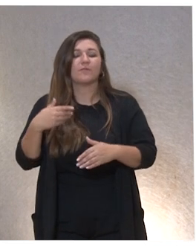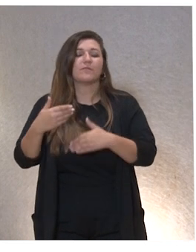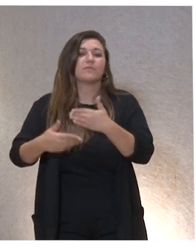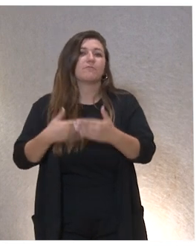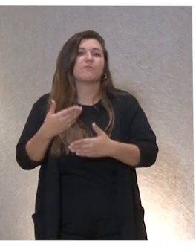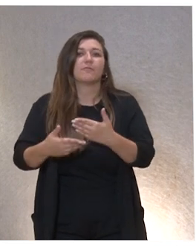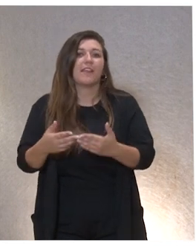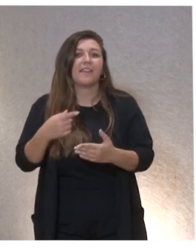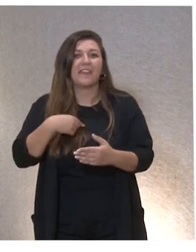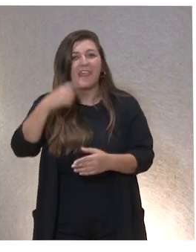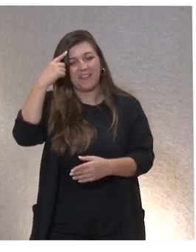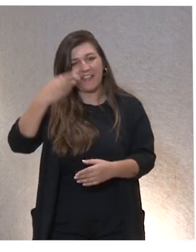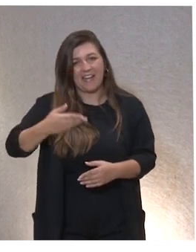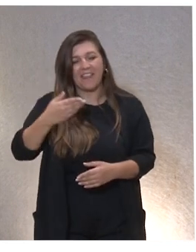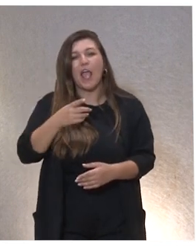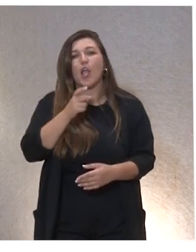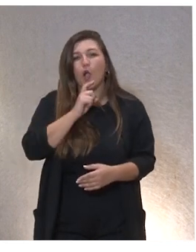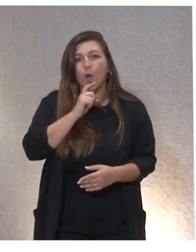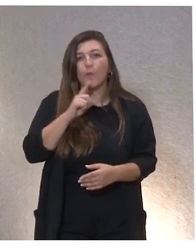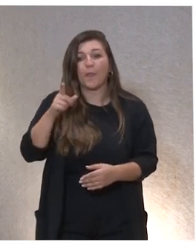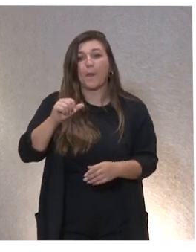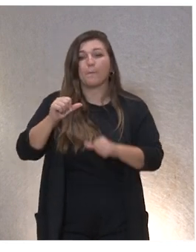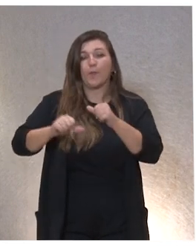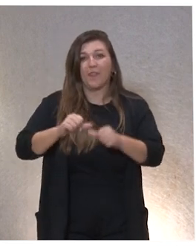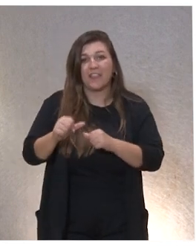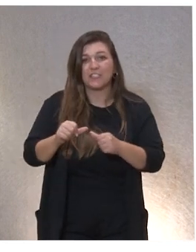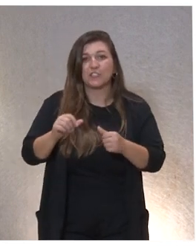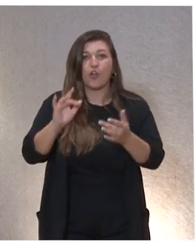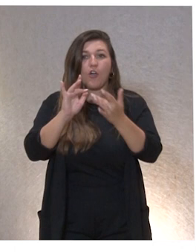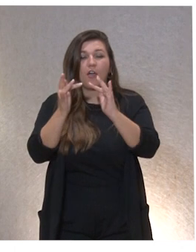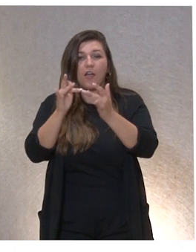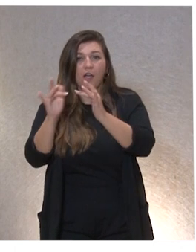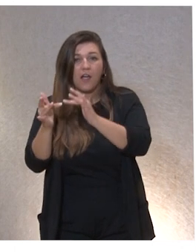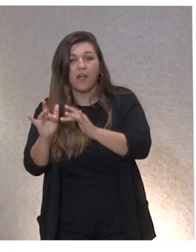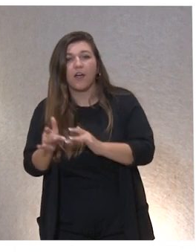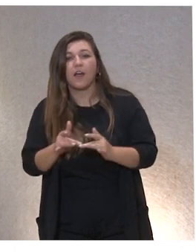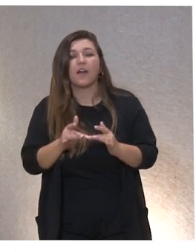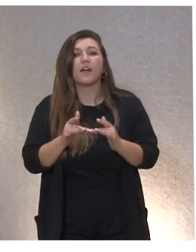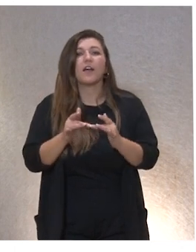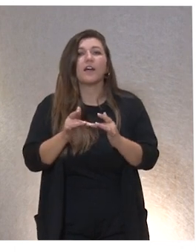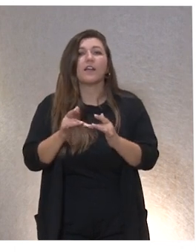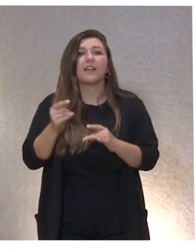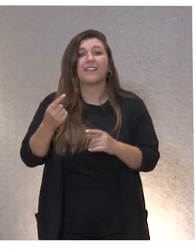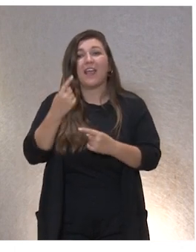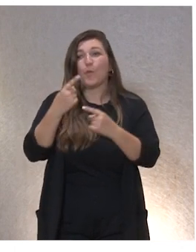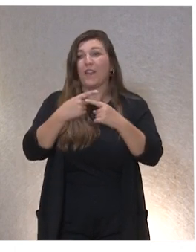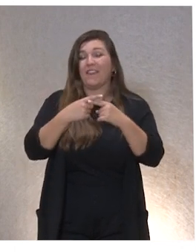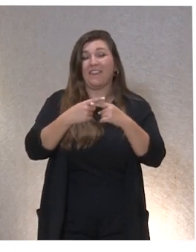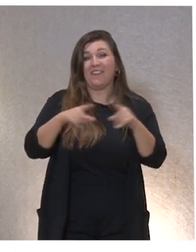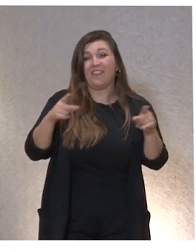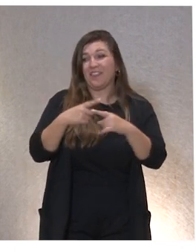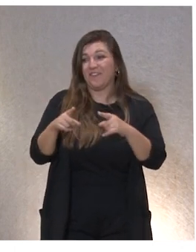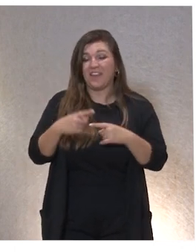a través de tomar conciencia de esos procesos y esas interacciones que tenemos, que generan diferencias entre las personas, que nos hacen diferentes,